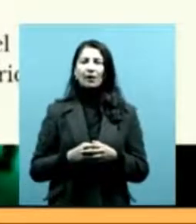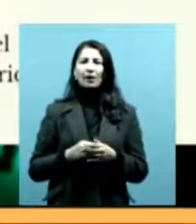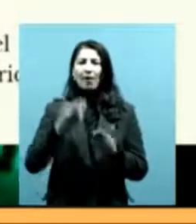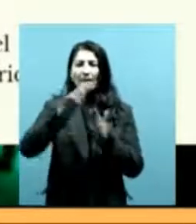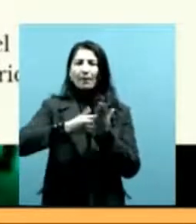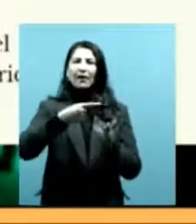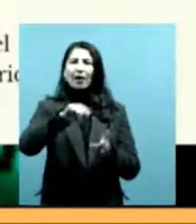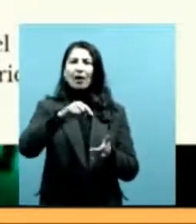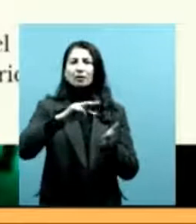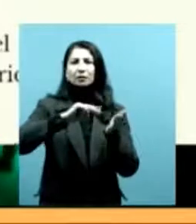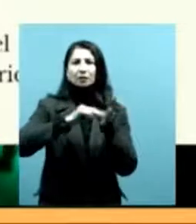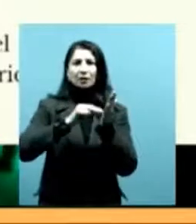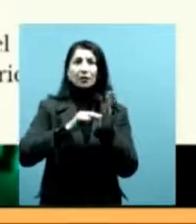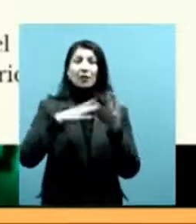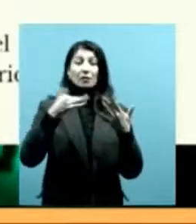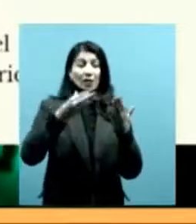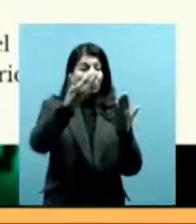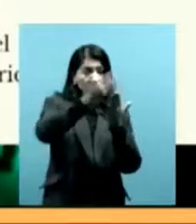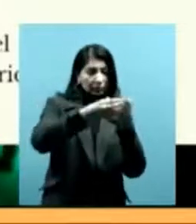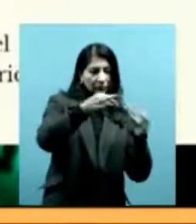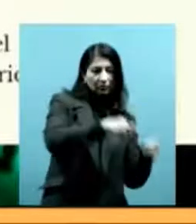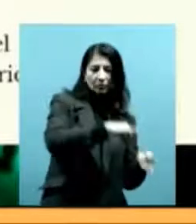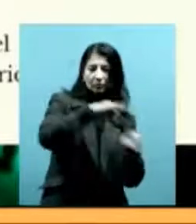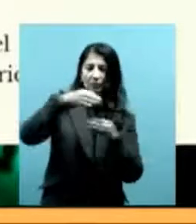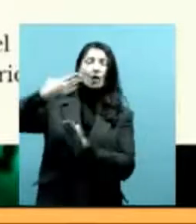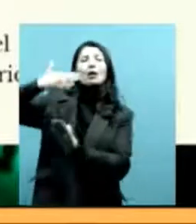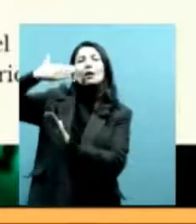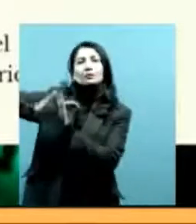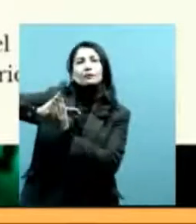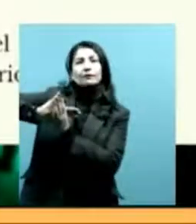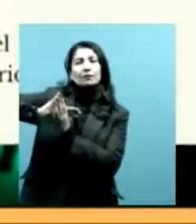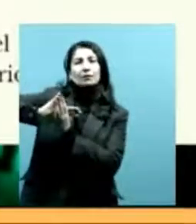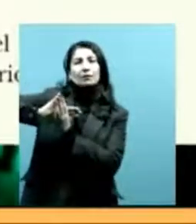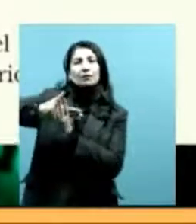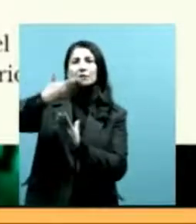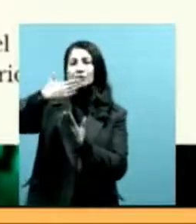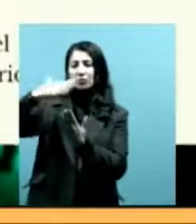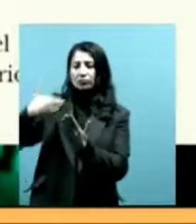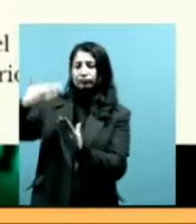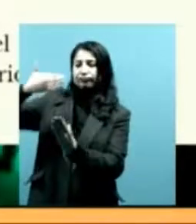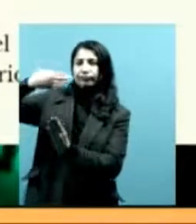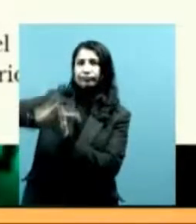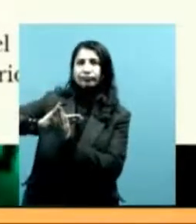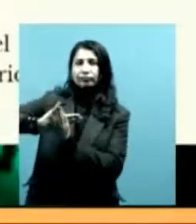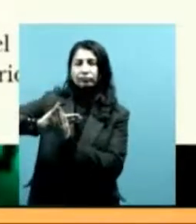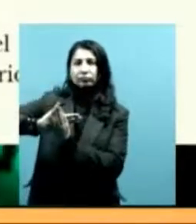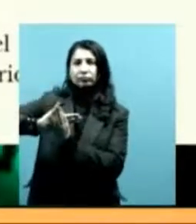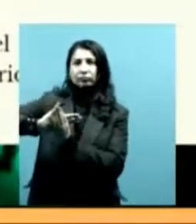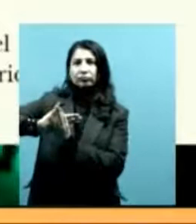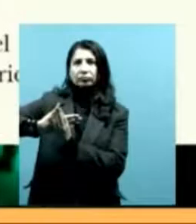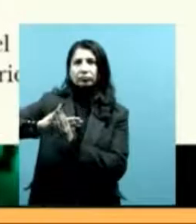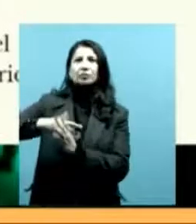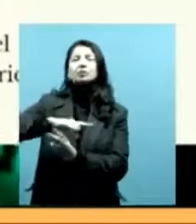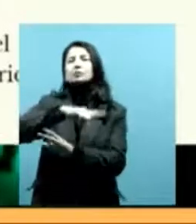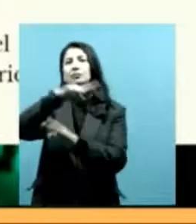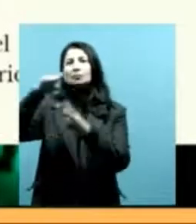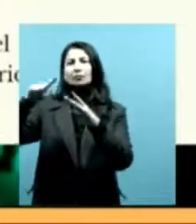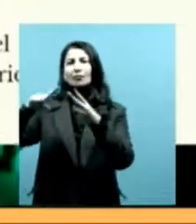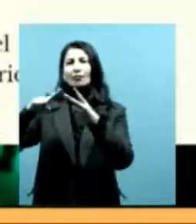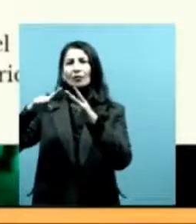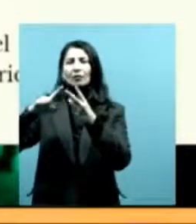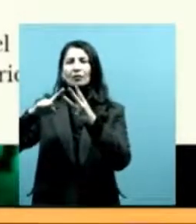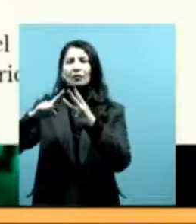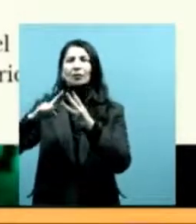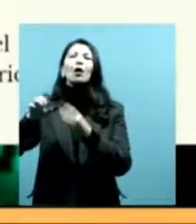Después, cuando se archiva en el ensamble de los hechos y en la construcción misma del archivo, en tercer lugar, cuando